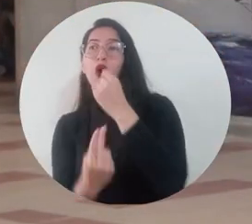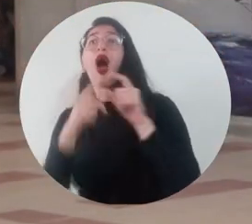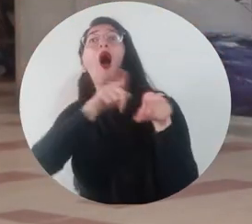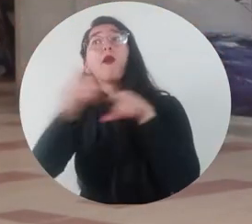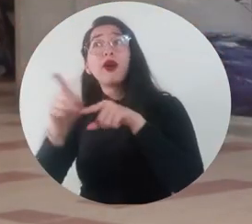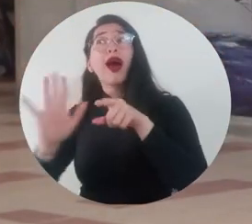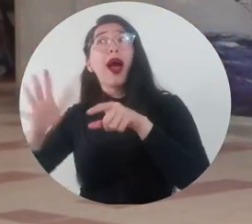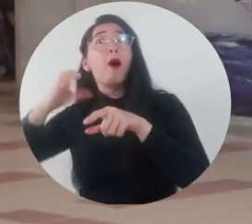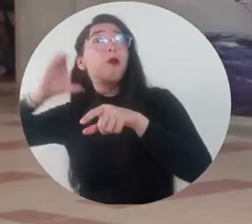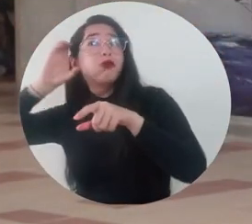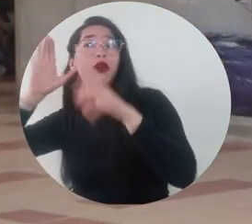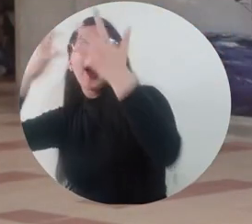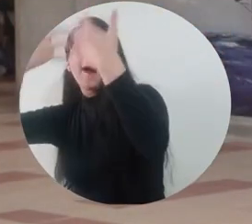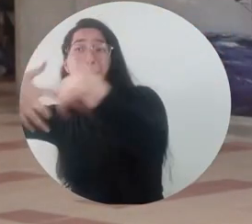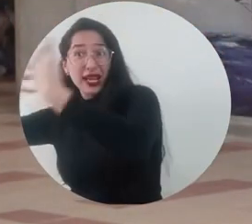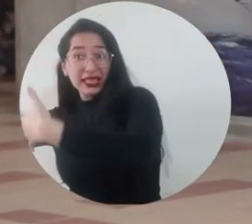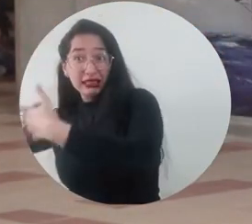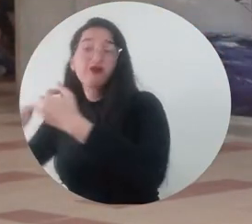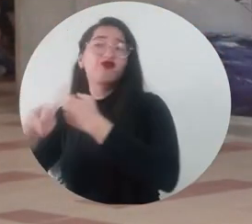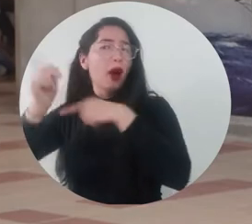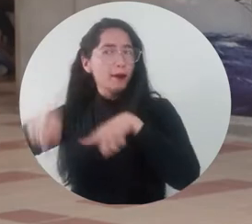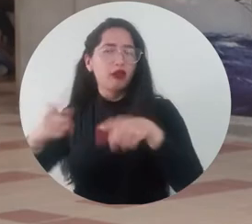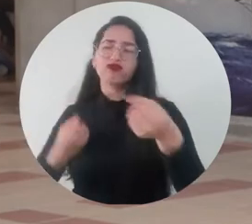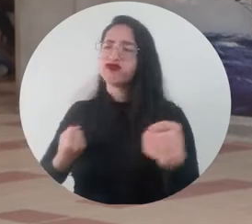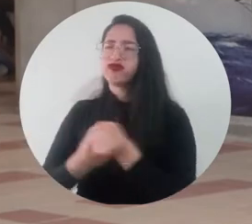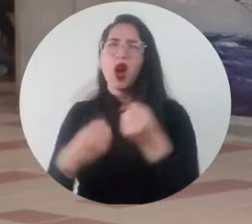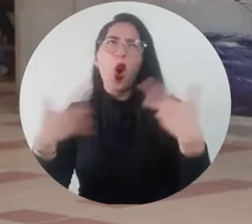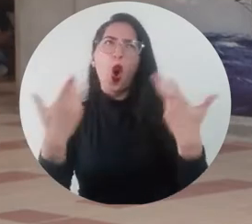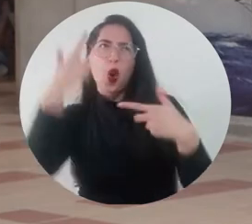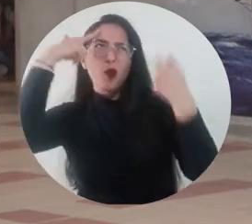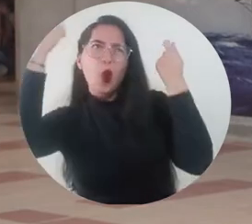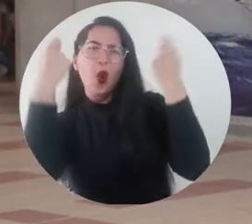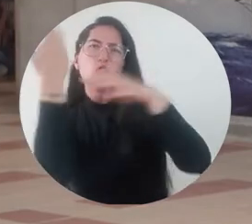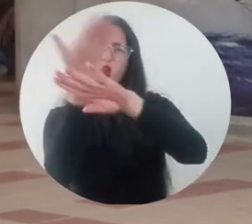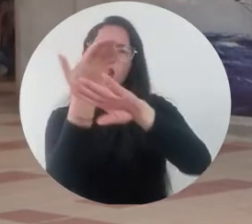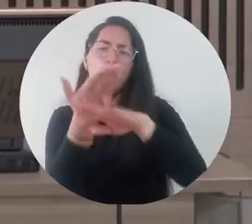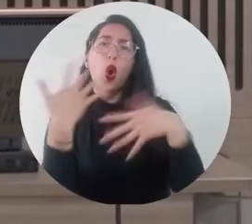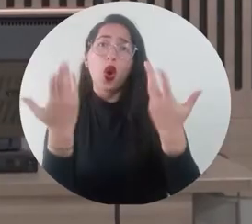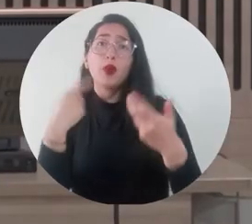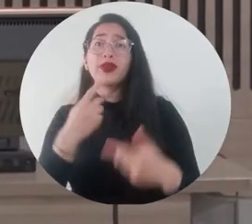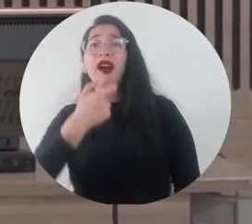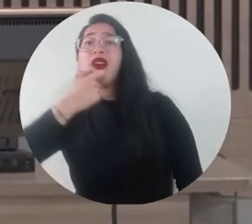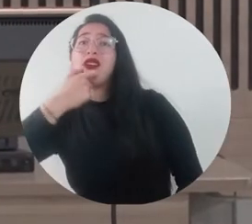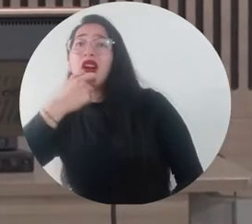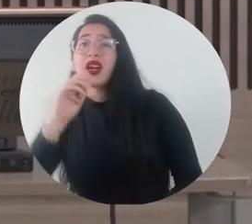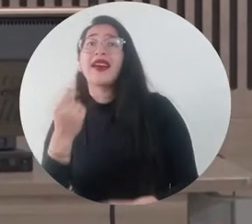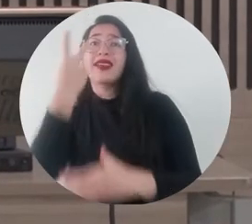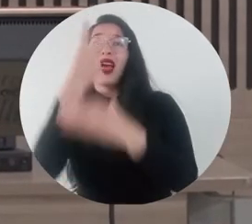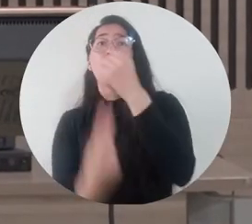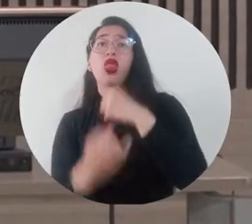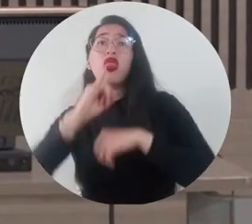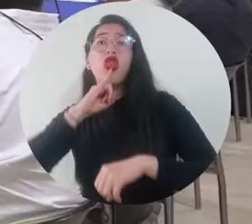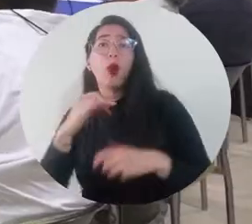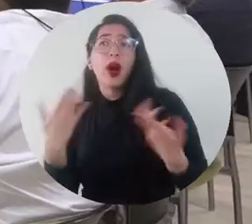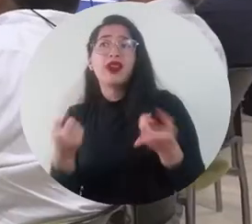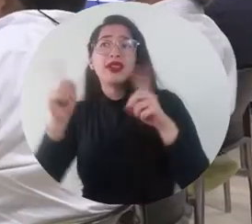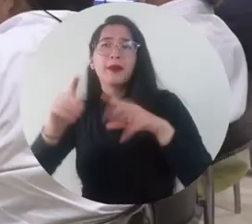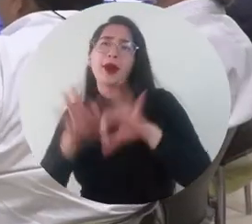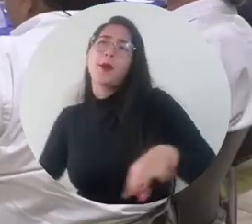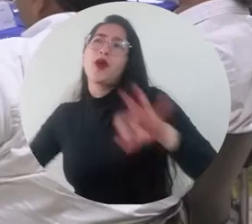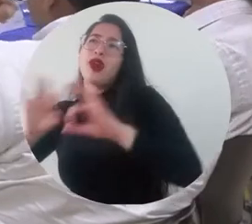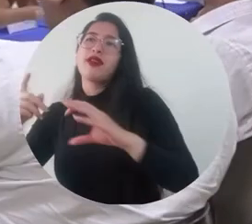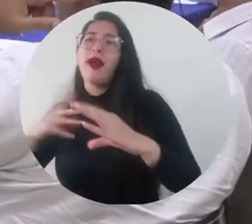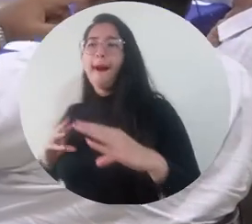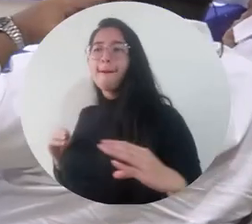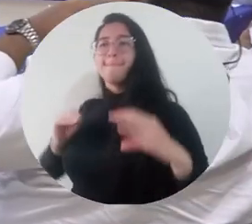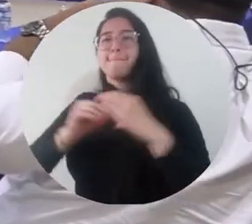empresas que están también aportando para el tema del bilingüismo para ver cómo logramos cimentar del inglés como segundo idioma y no solamente fomentar la aprendizaje sino